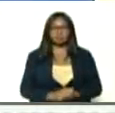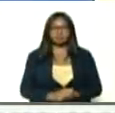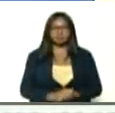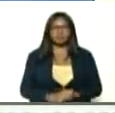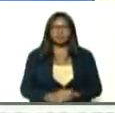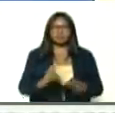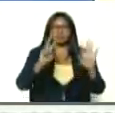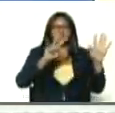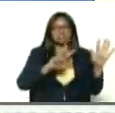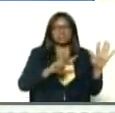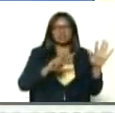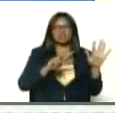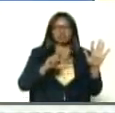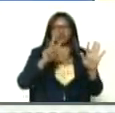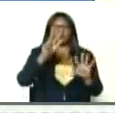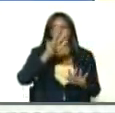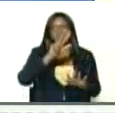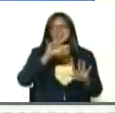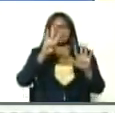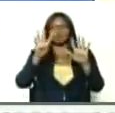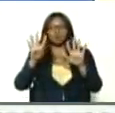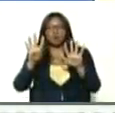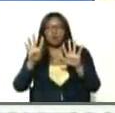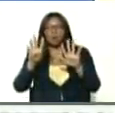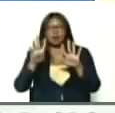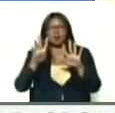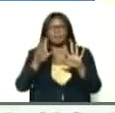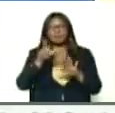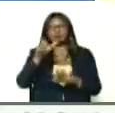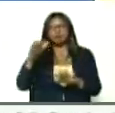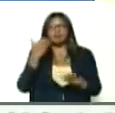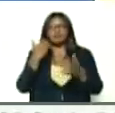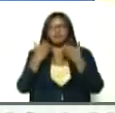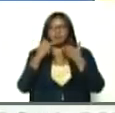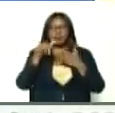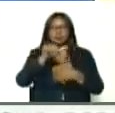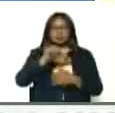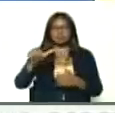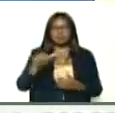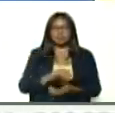739 casos nuevos, la semana, tomen nota,